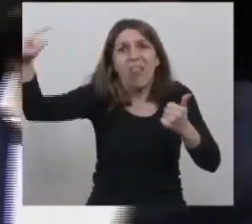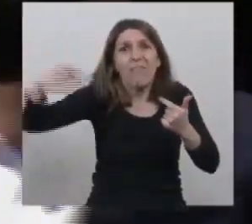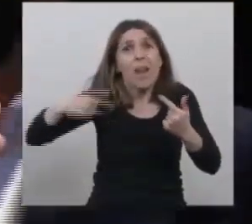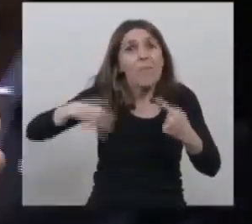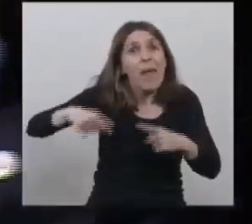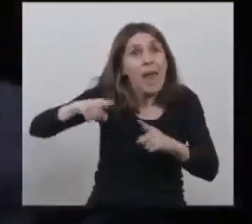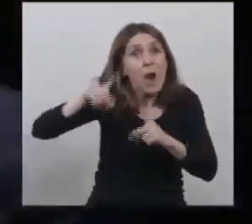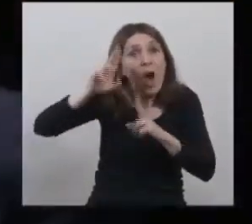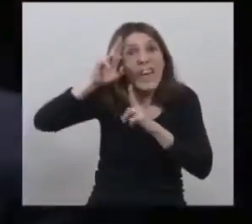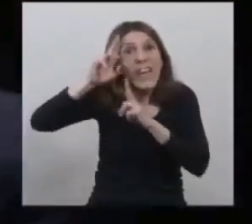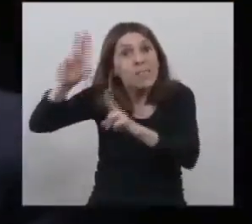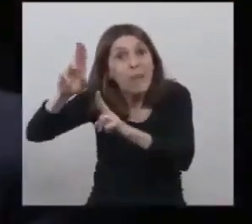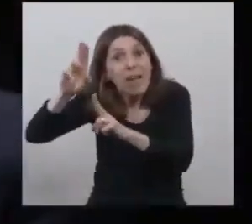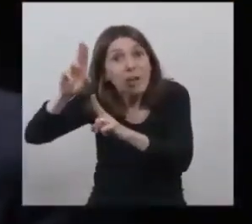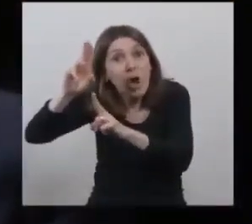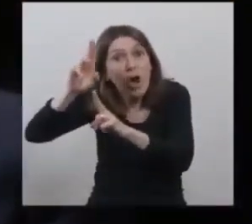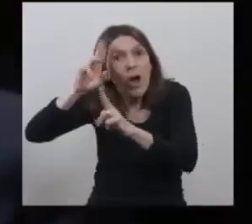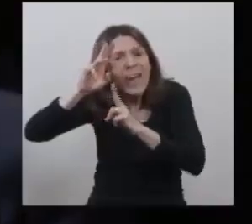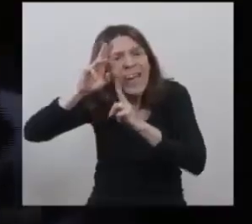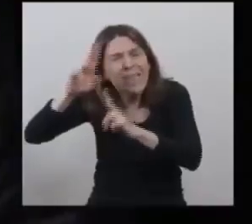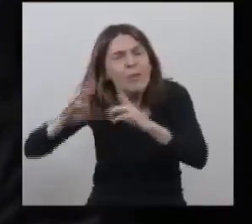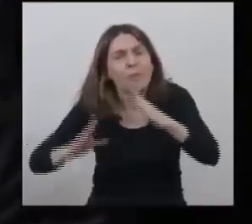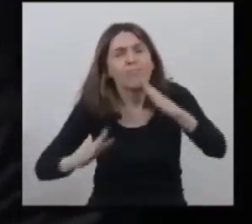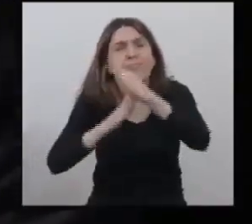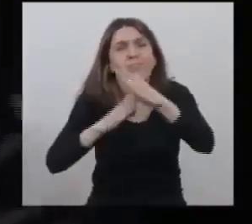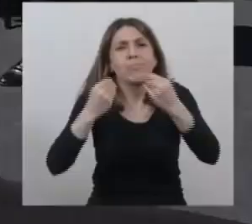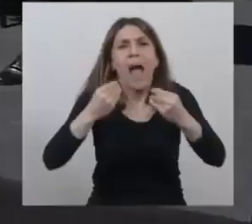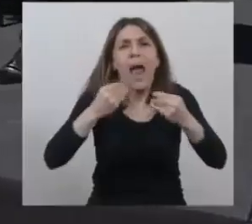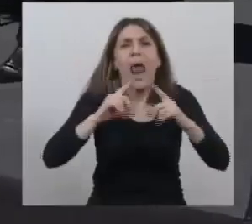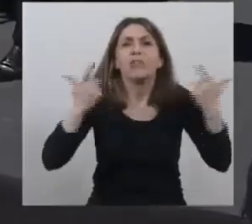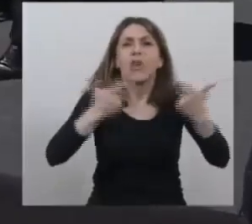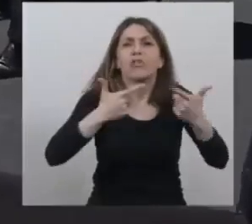es central para la convivencia